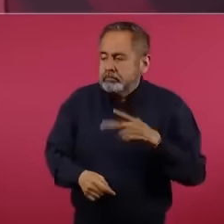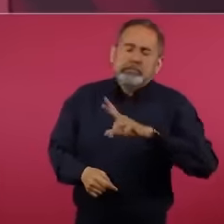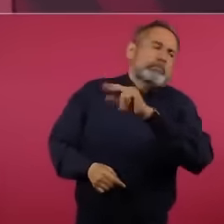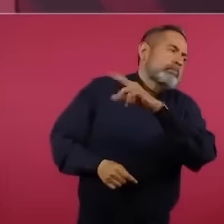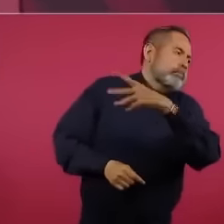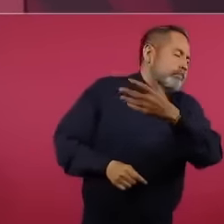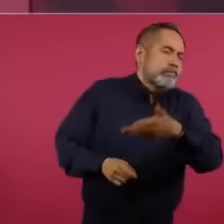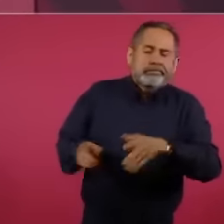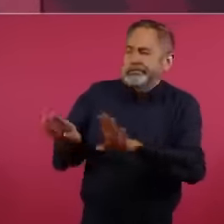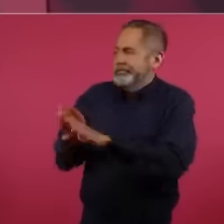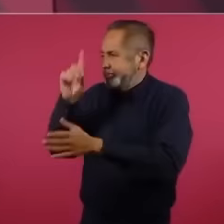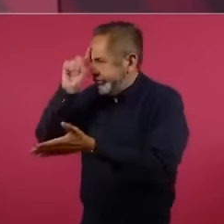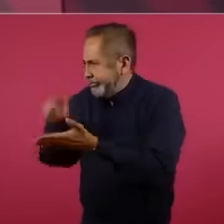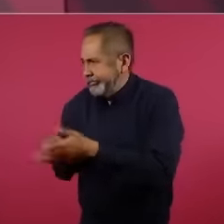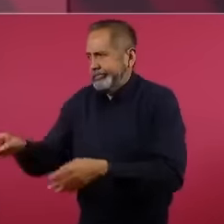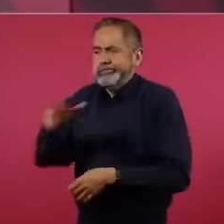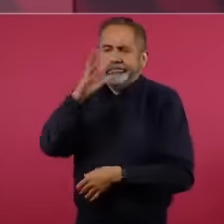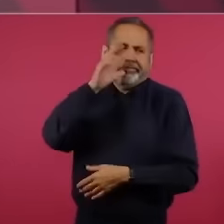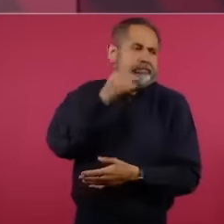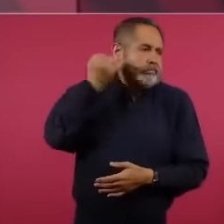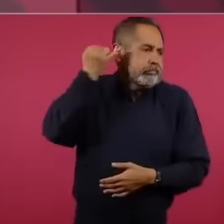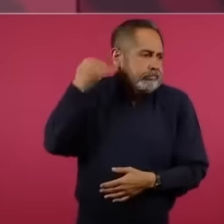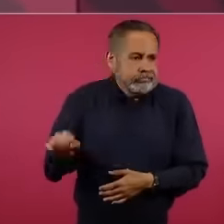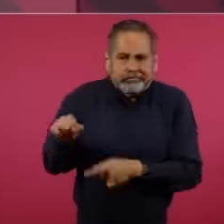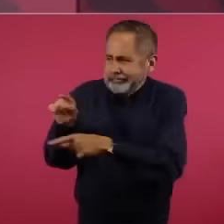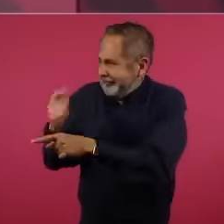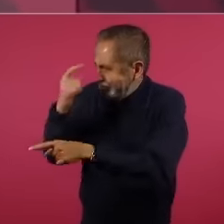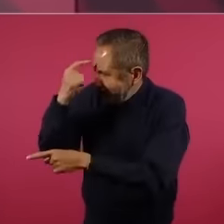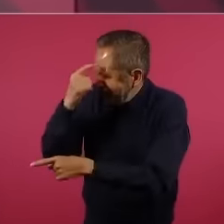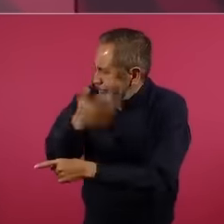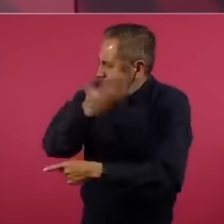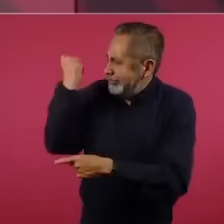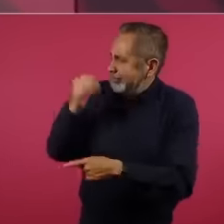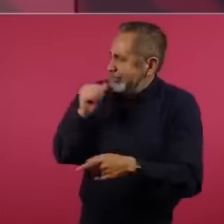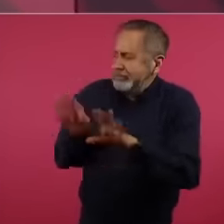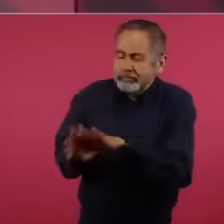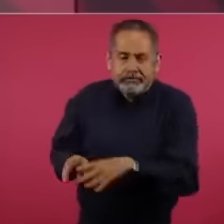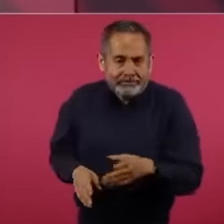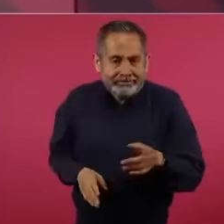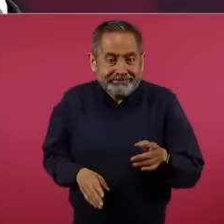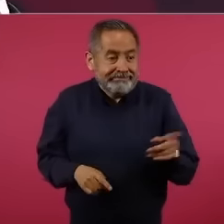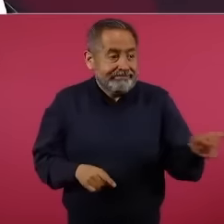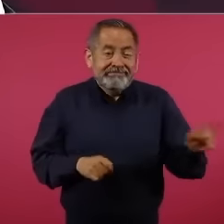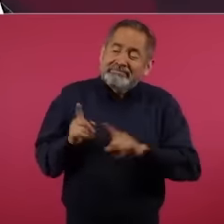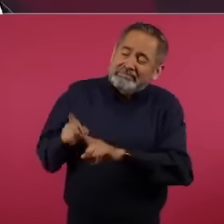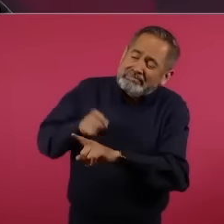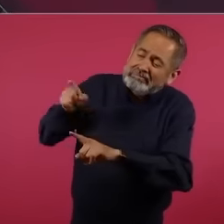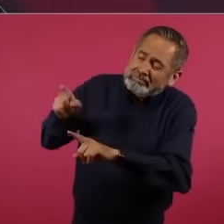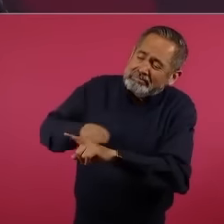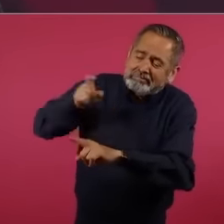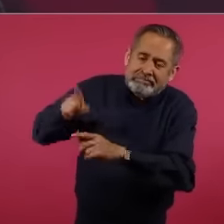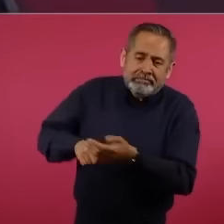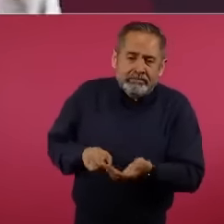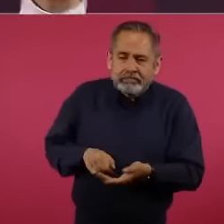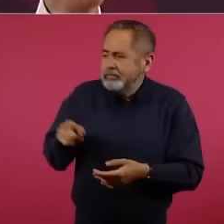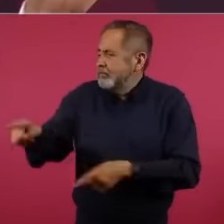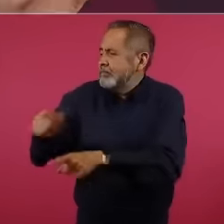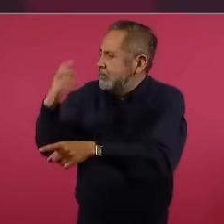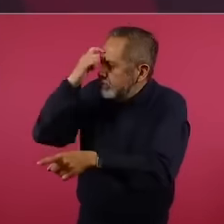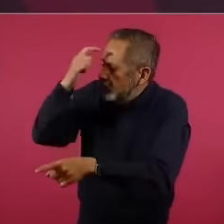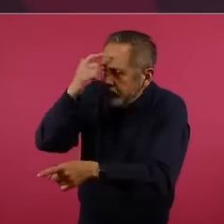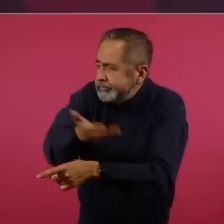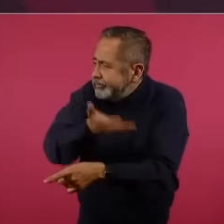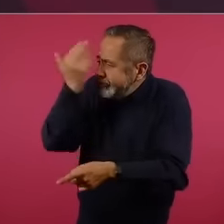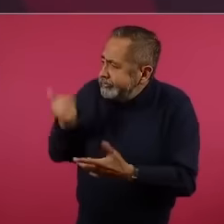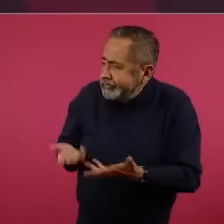profesionales, entre comillas. No, no tienen capacidad,